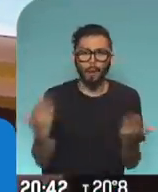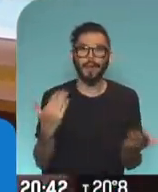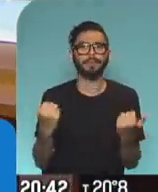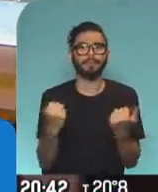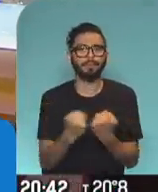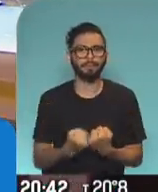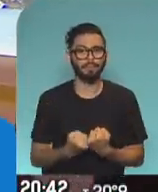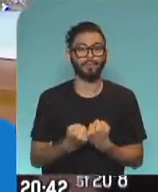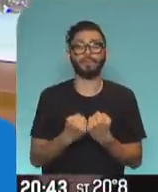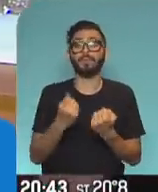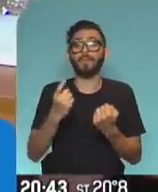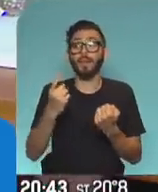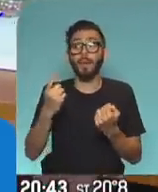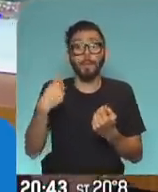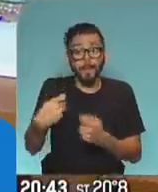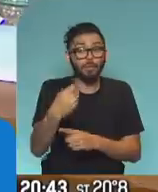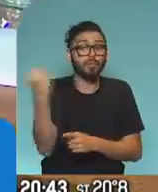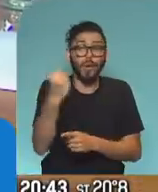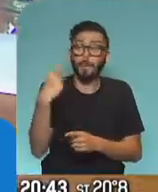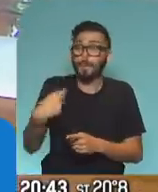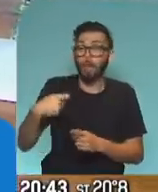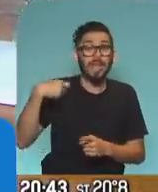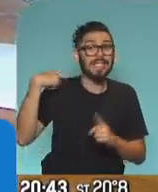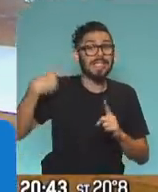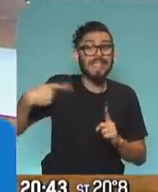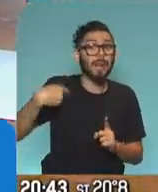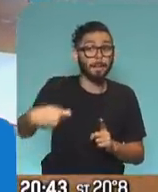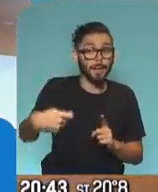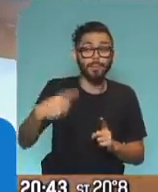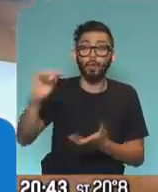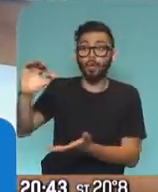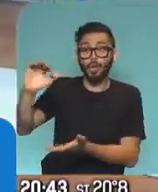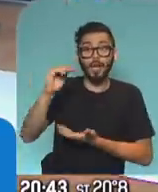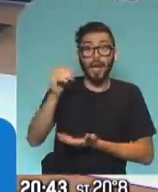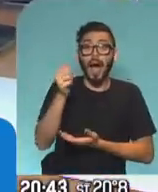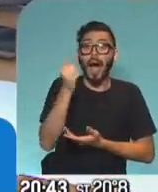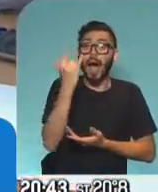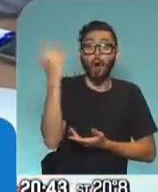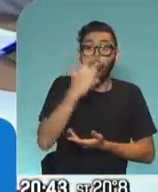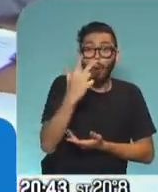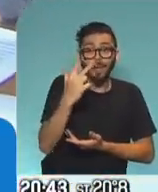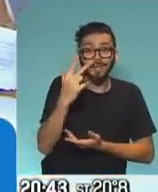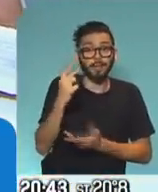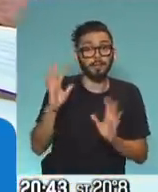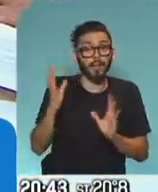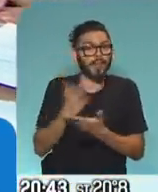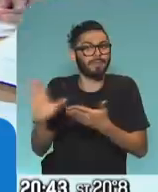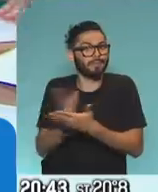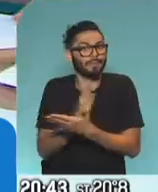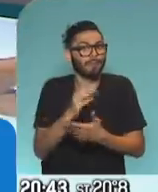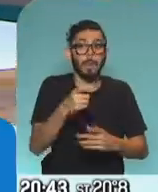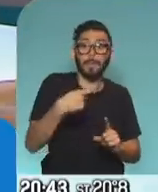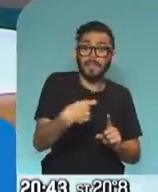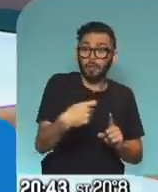esa pensión, es una pensión que además la va a tener siempre, a diferencia de la Asignación Universal, sus chicos y sus chicas van a cumplir más de 18 años, pero esta mamá